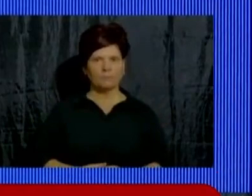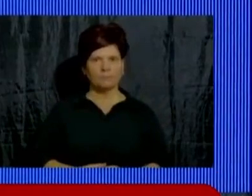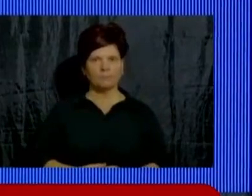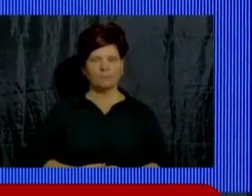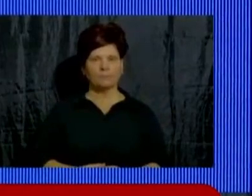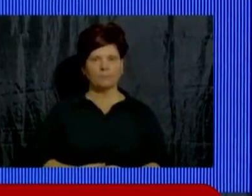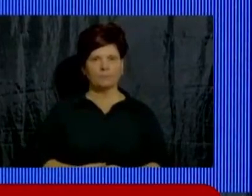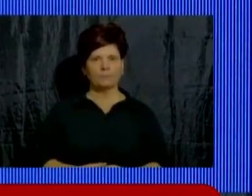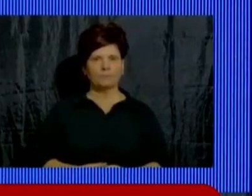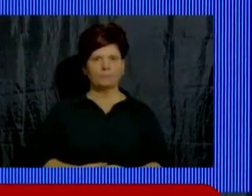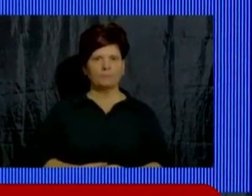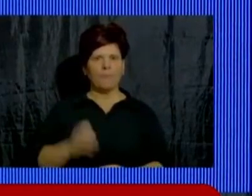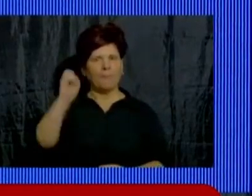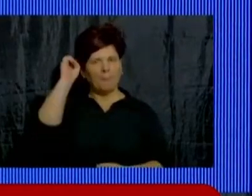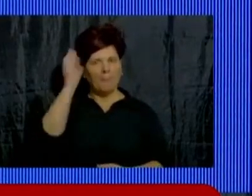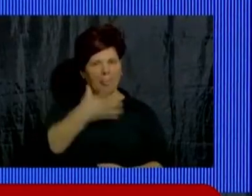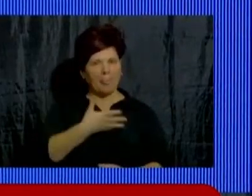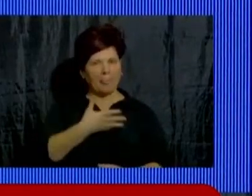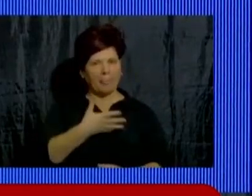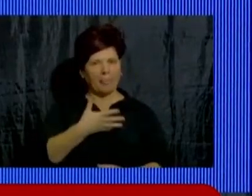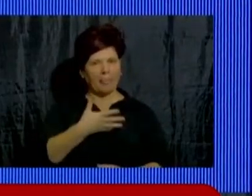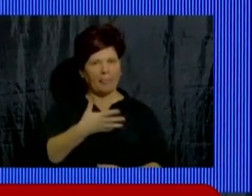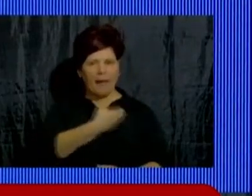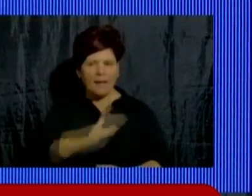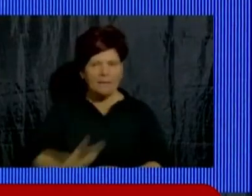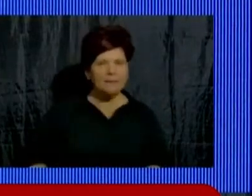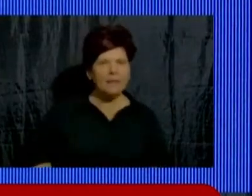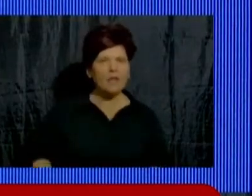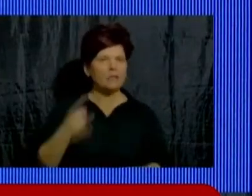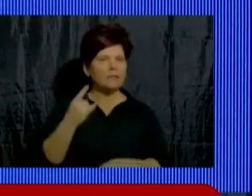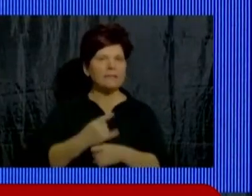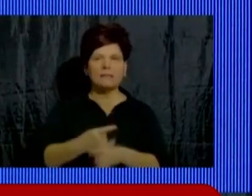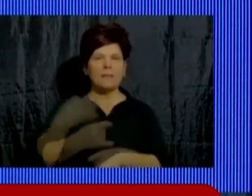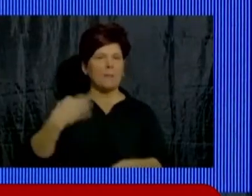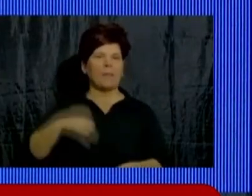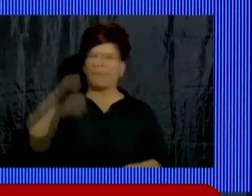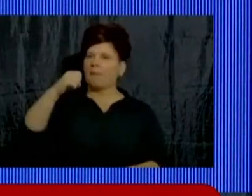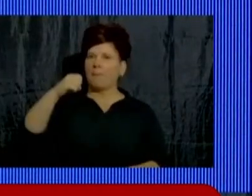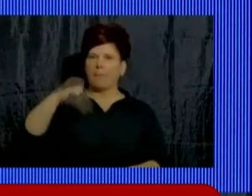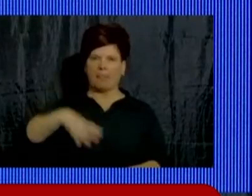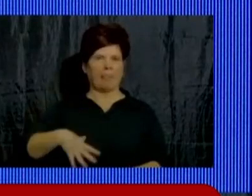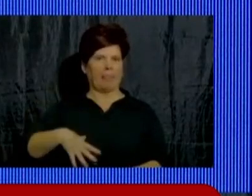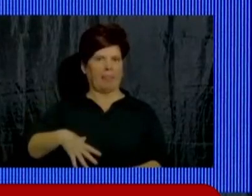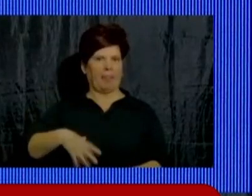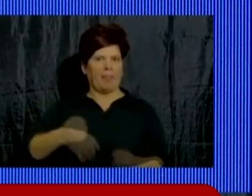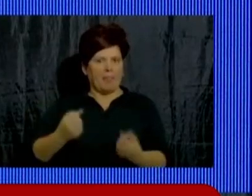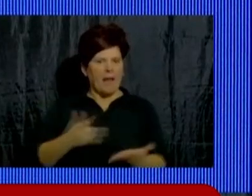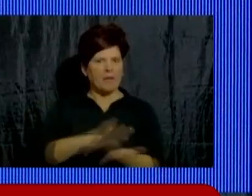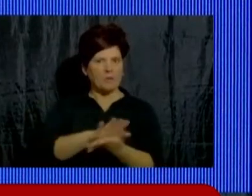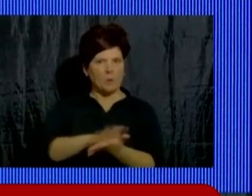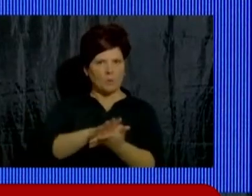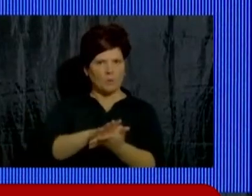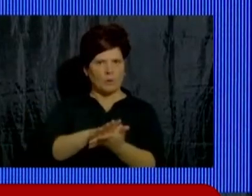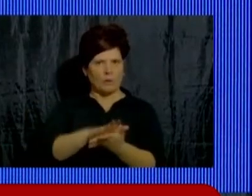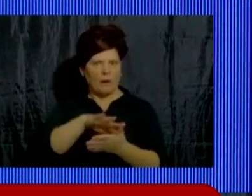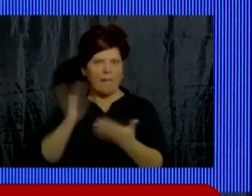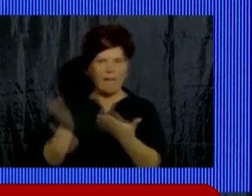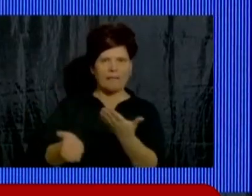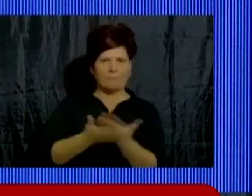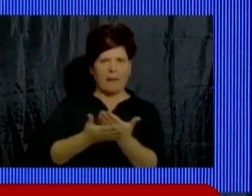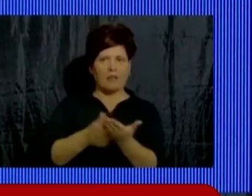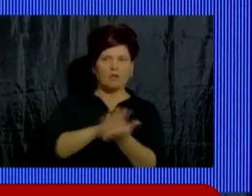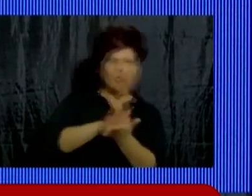Estamos convencidos que el Estado siempre debe estar presente como respaldo y seguridad para los vecinos.